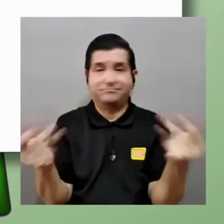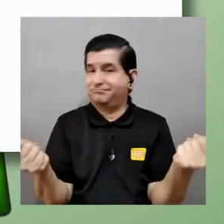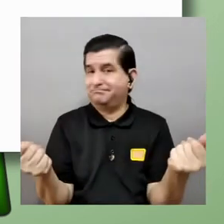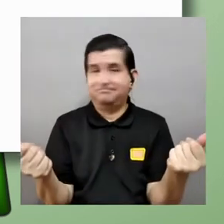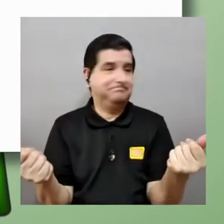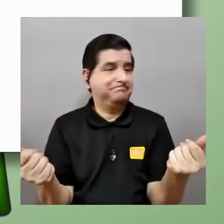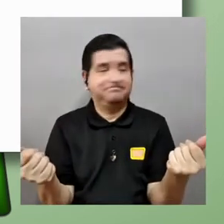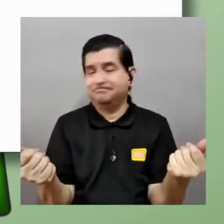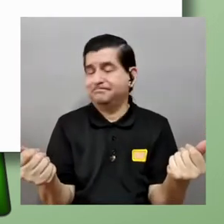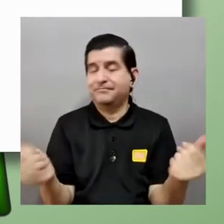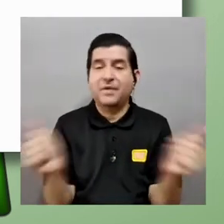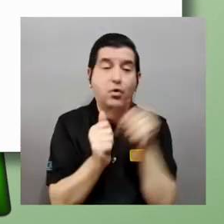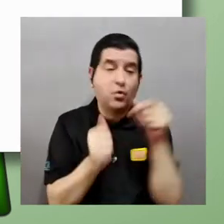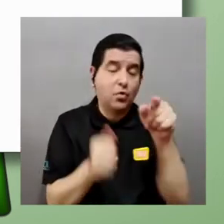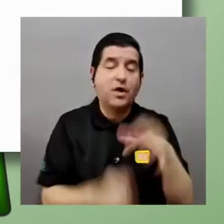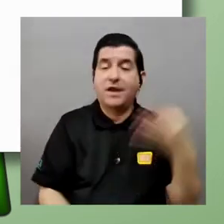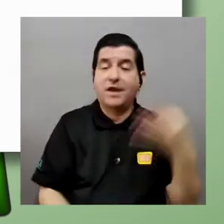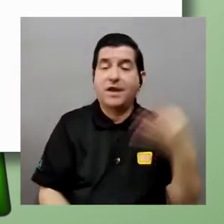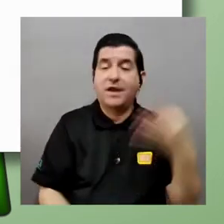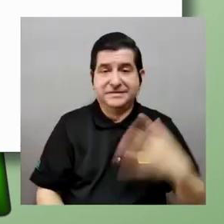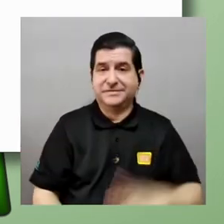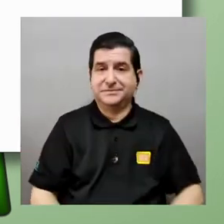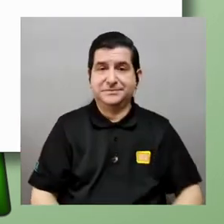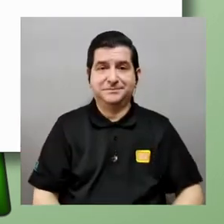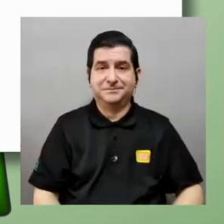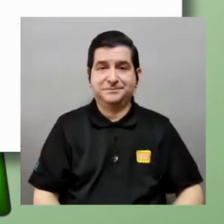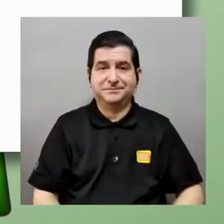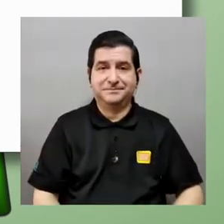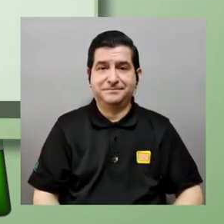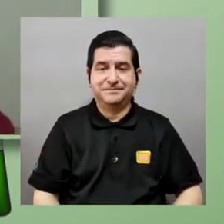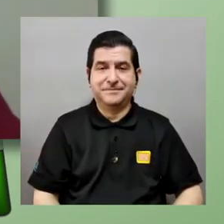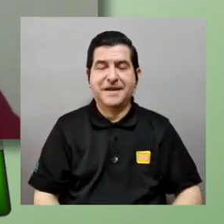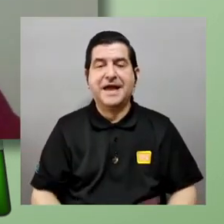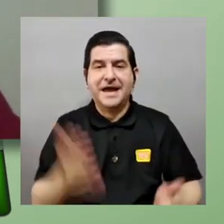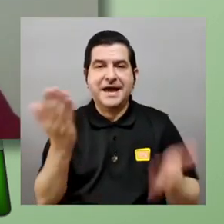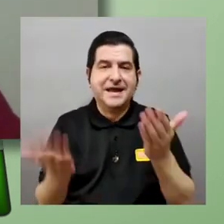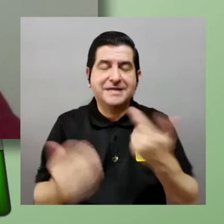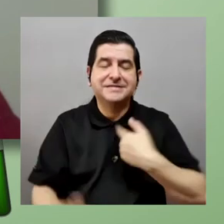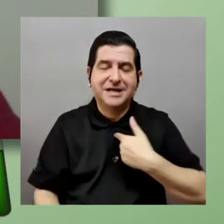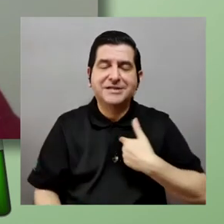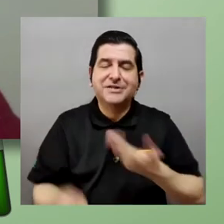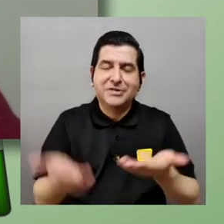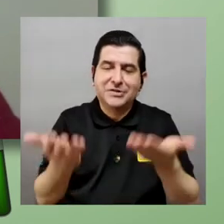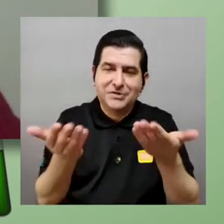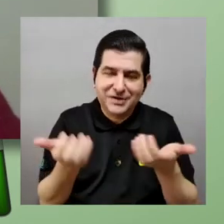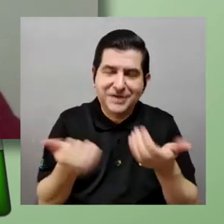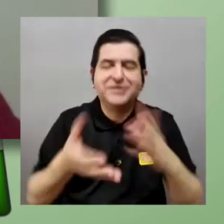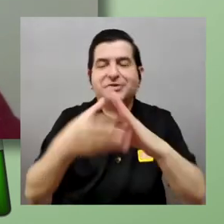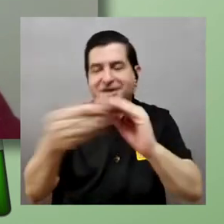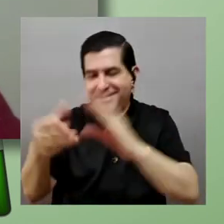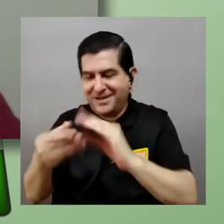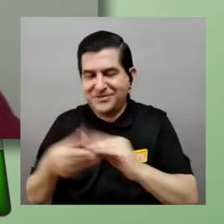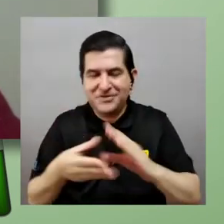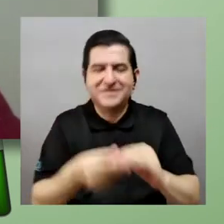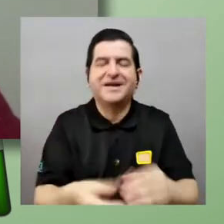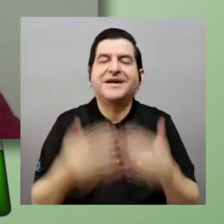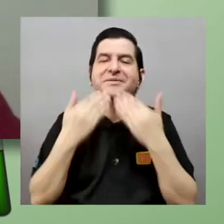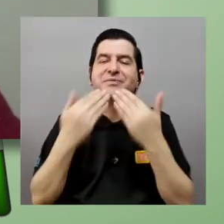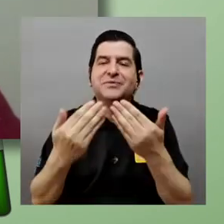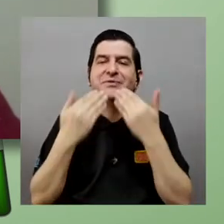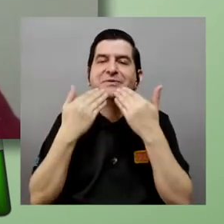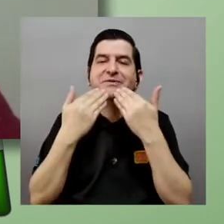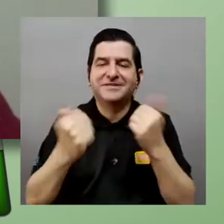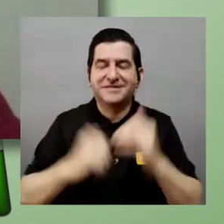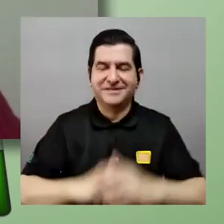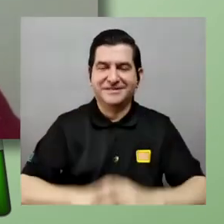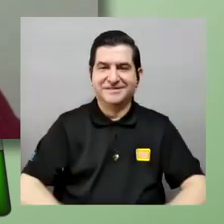poder resolver con esos formalismos eso era un poquito lo que tenía que contarles